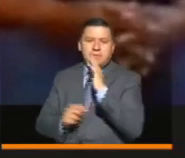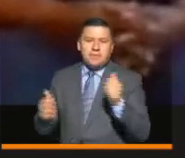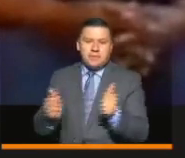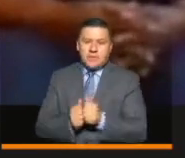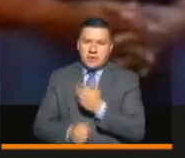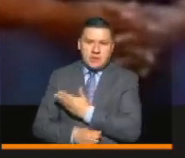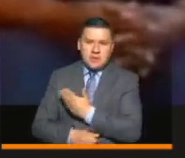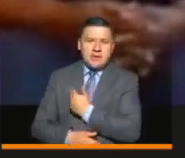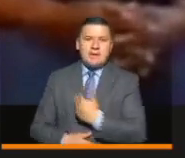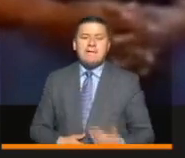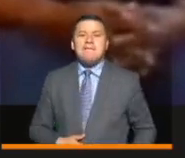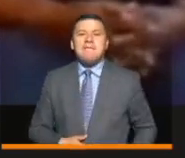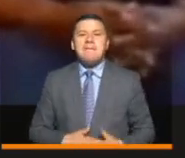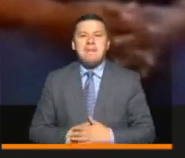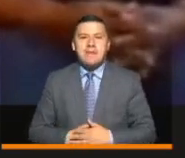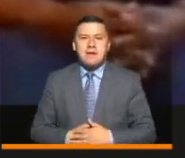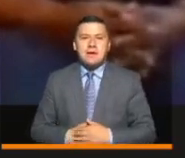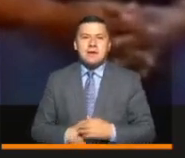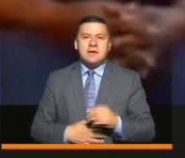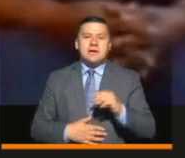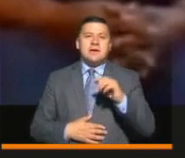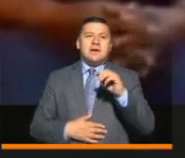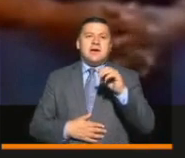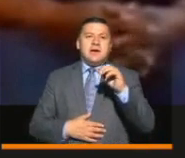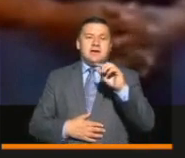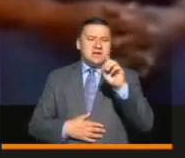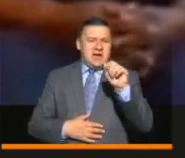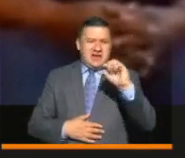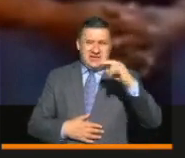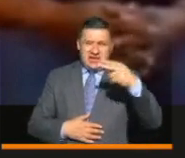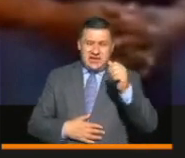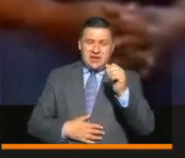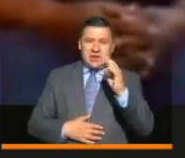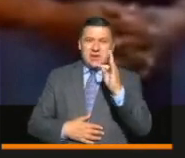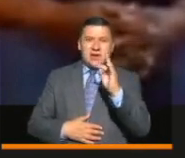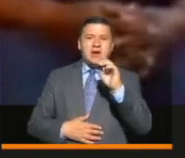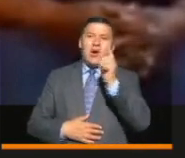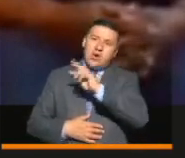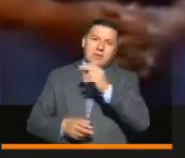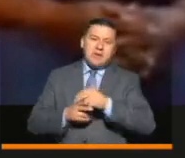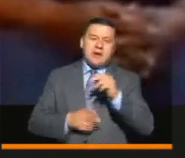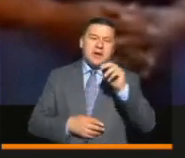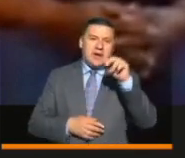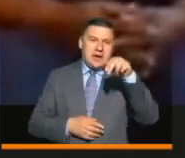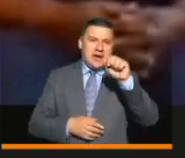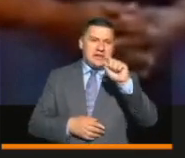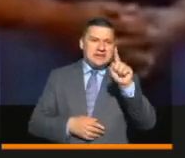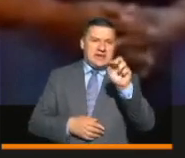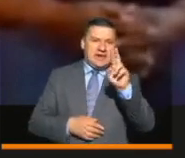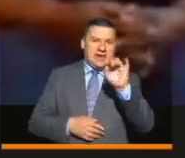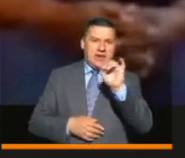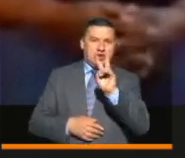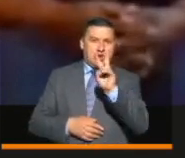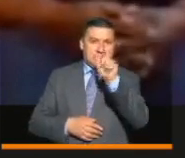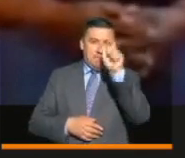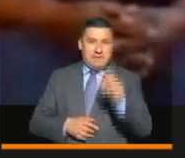presidente, Sacha López-Nubal y Narcira Archibald, las dos